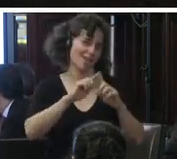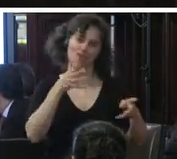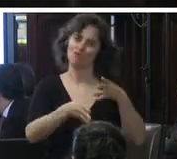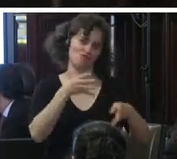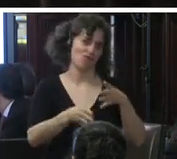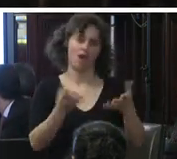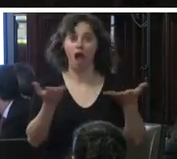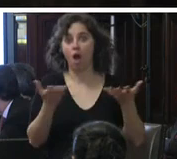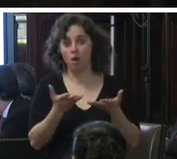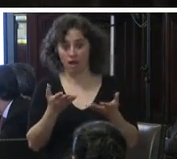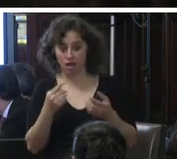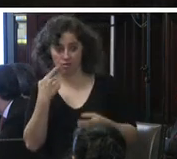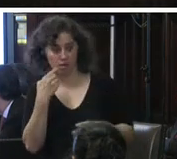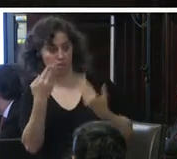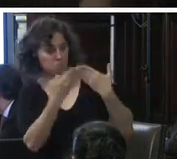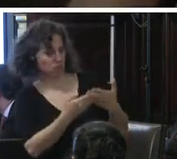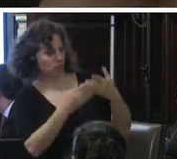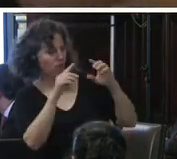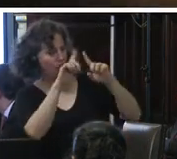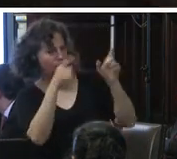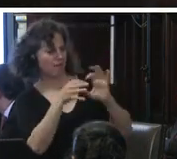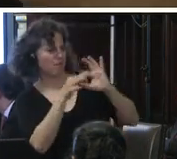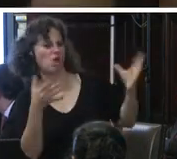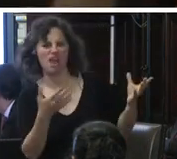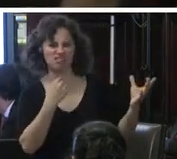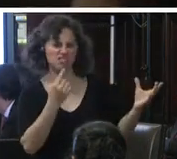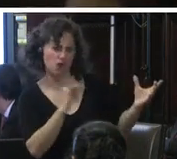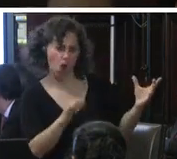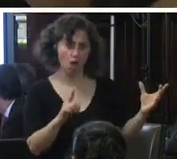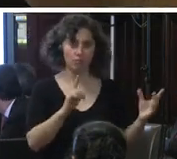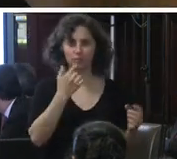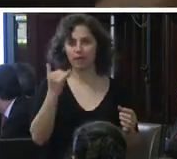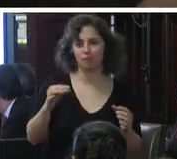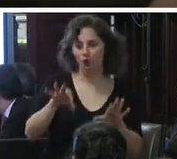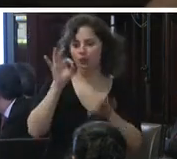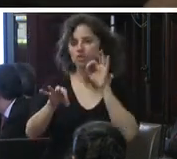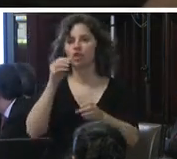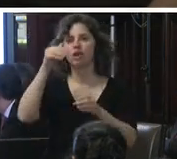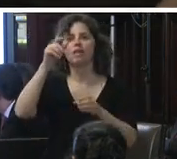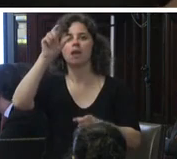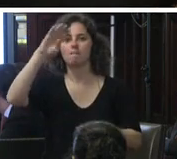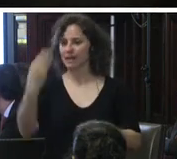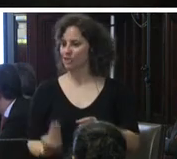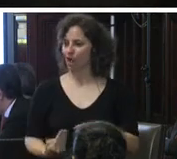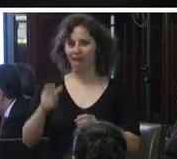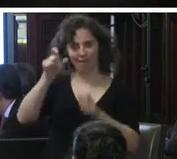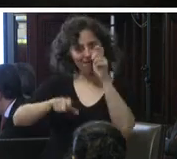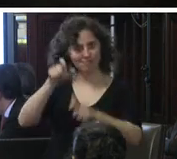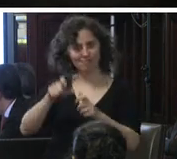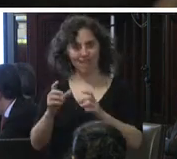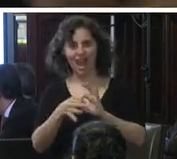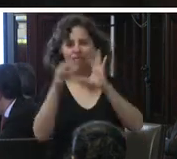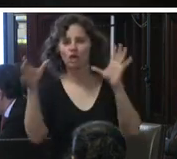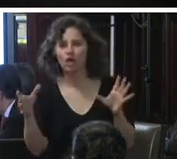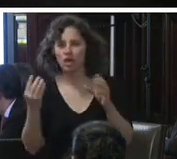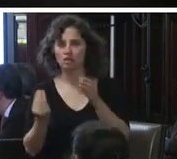se cuestiona la democracia por ejemplo sobre todo a la luz de elecciones de personajes de algunos personajes que la